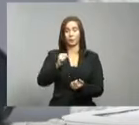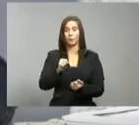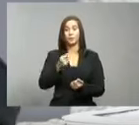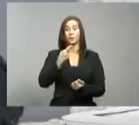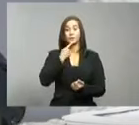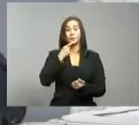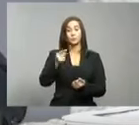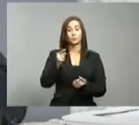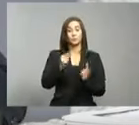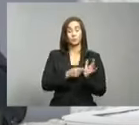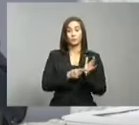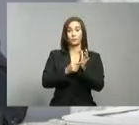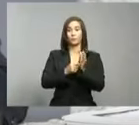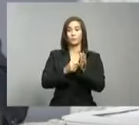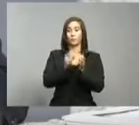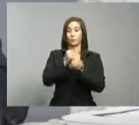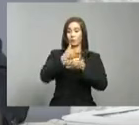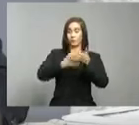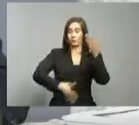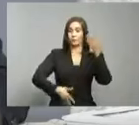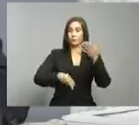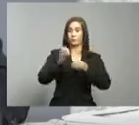Mundial de la Salud.